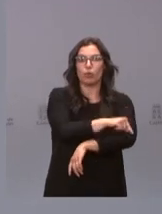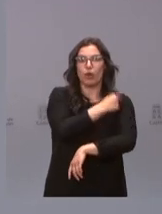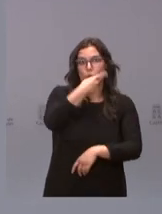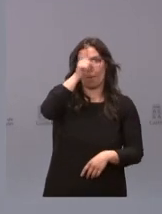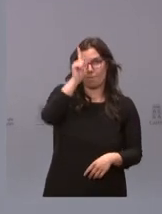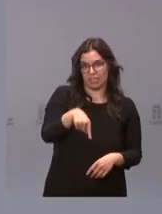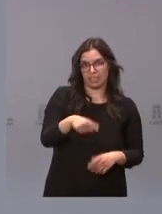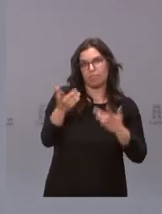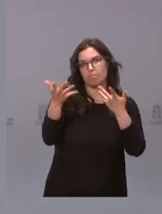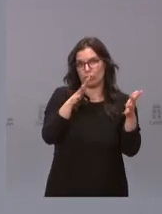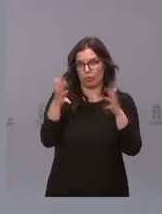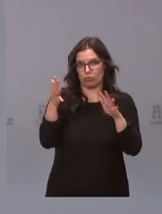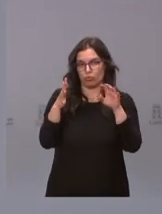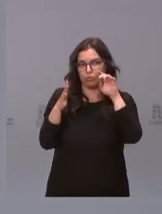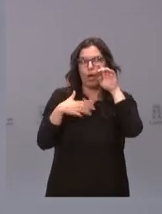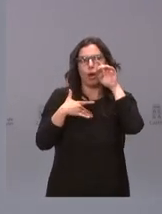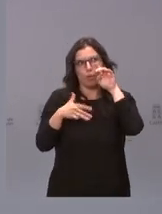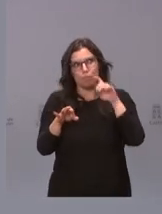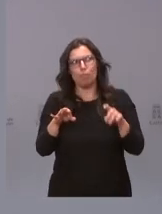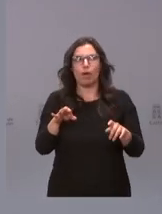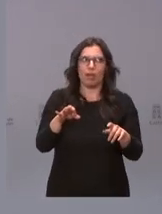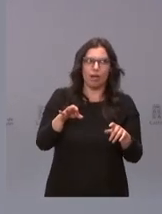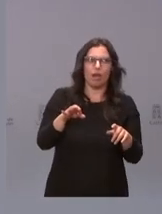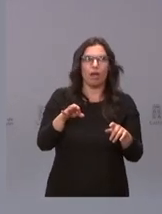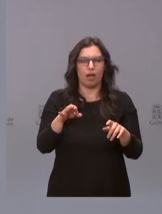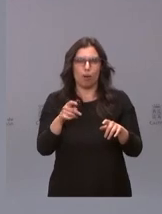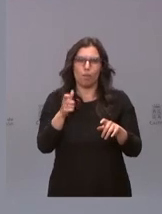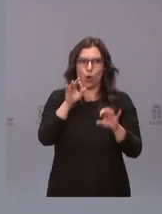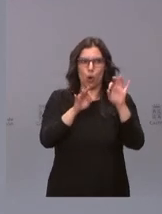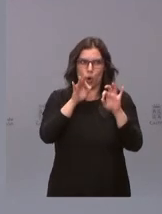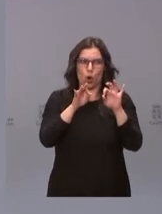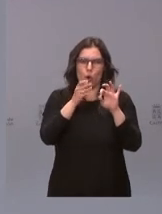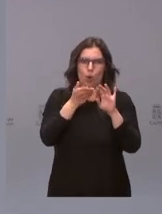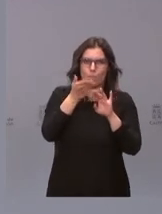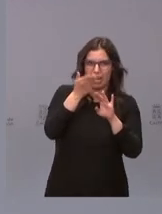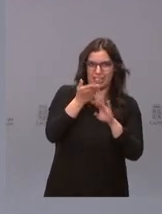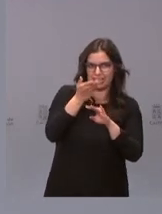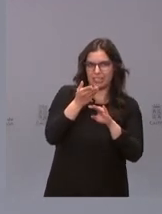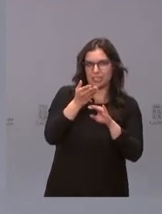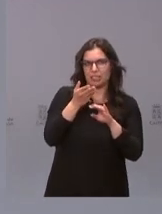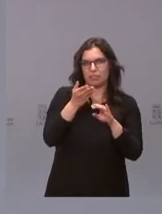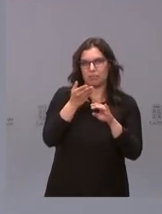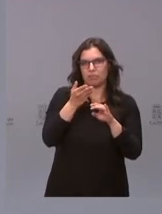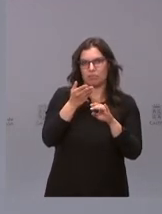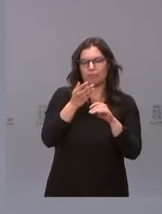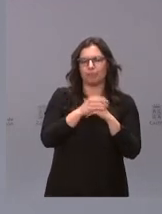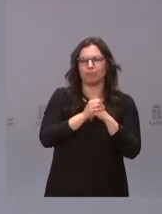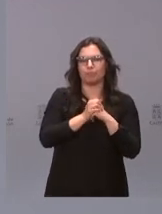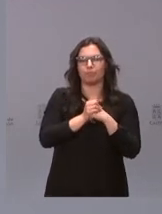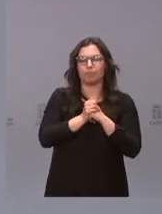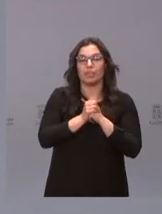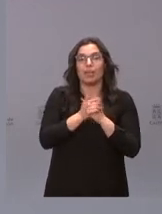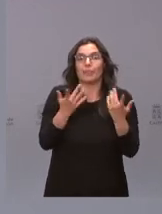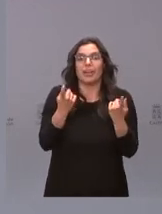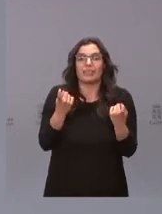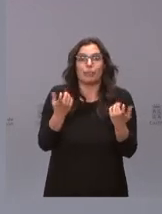aproximadamente. Incluso podríamos ser capaces de incrementar el porcentaje de personas vacunadas. Lo que